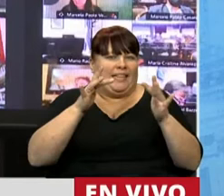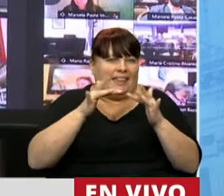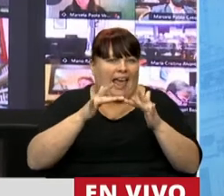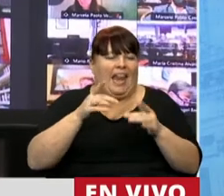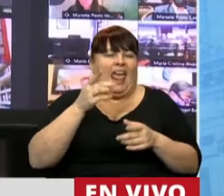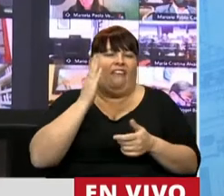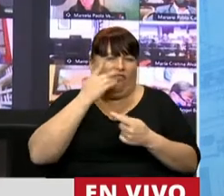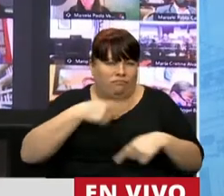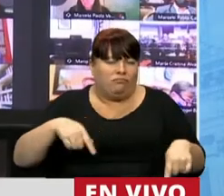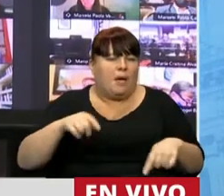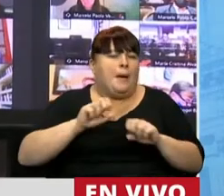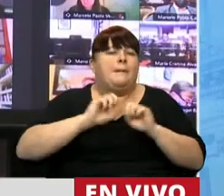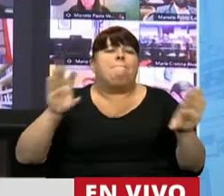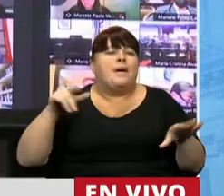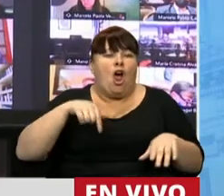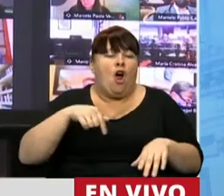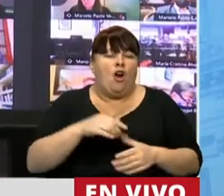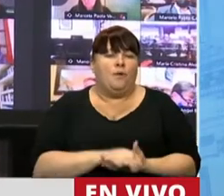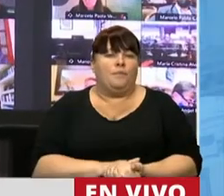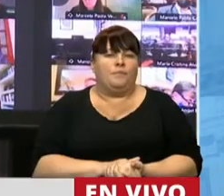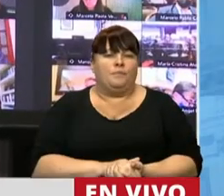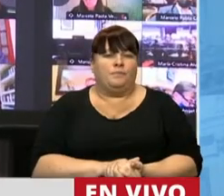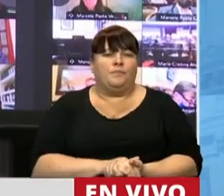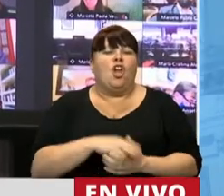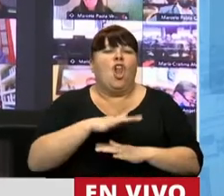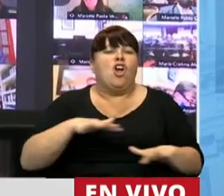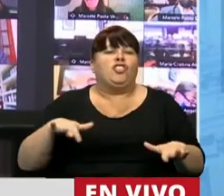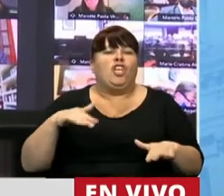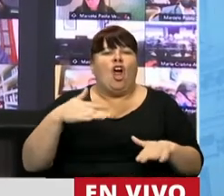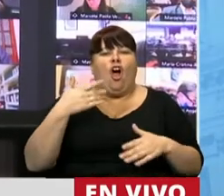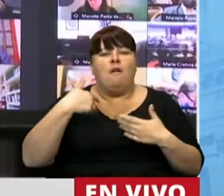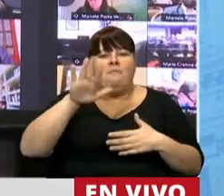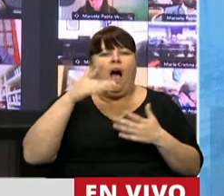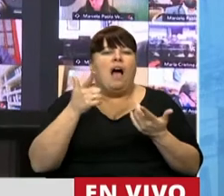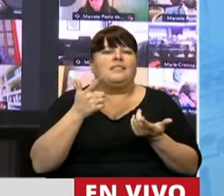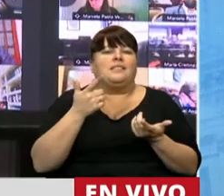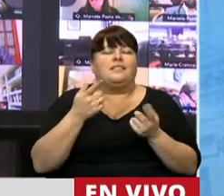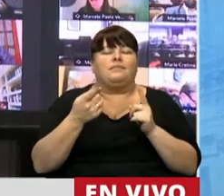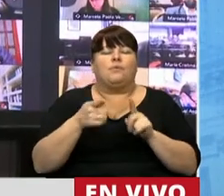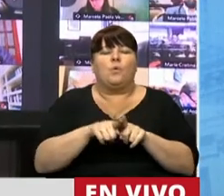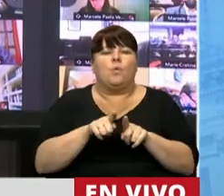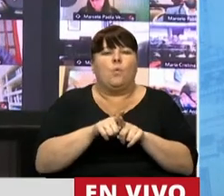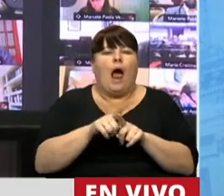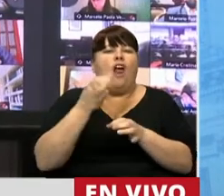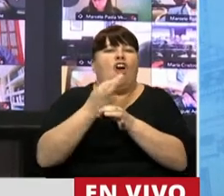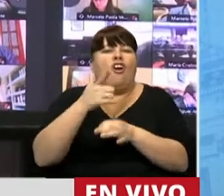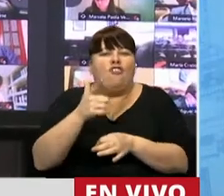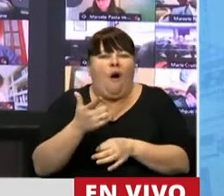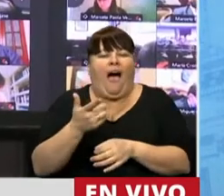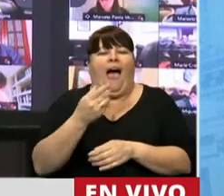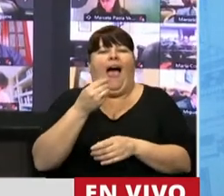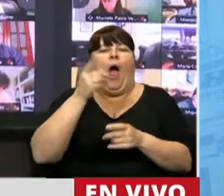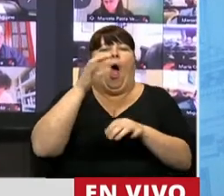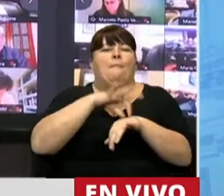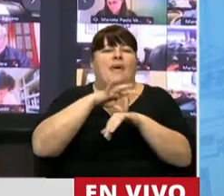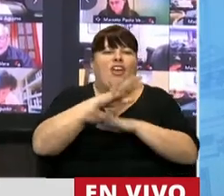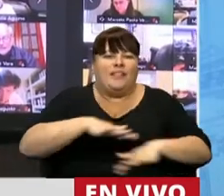tipo de delitos se profundizan y están los niños mucho más expuestos porque no tienen llegada a los colegios, a un